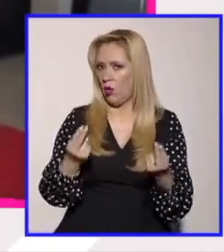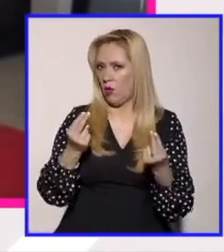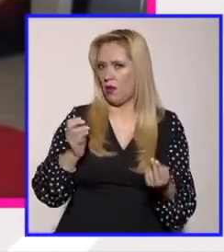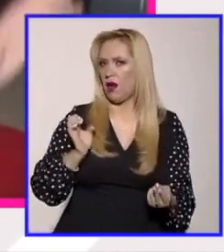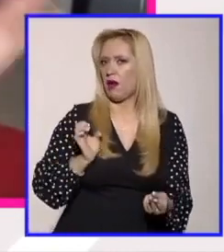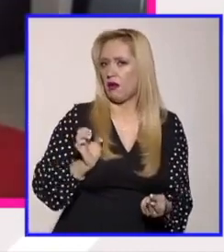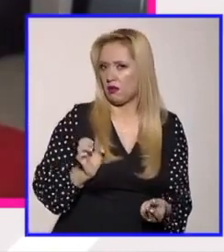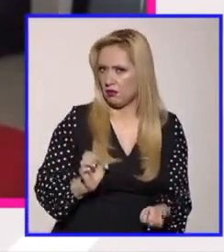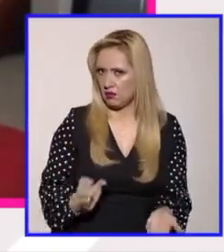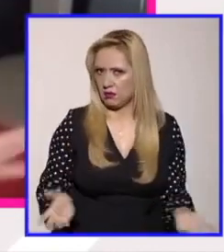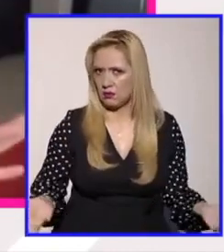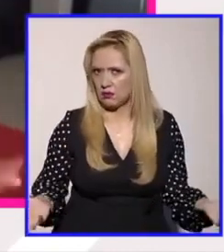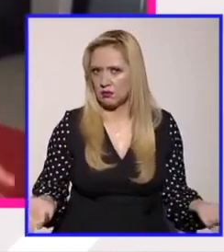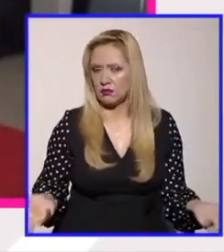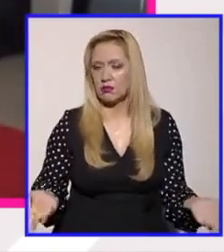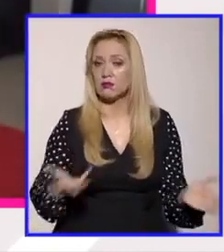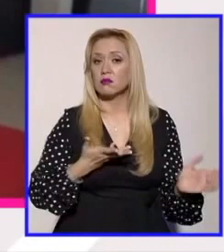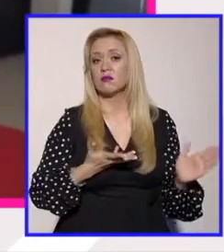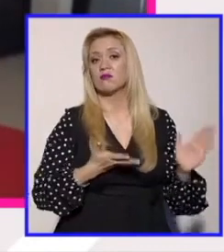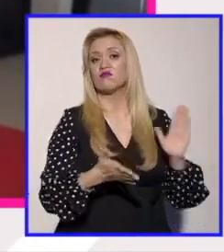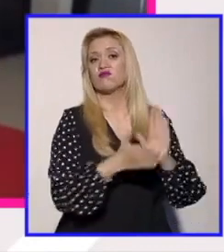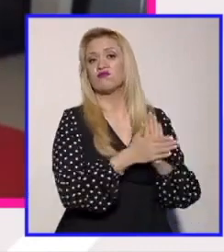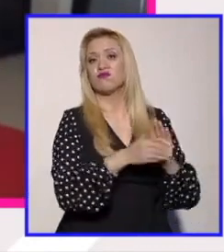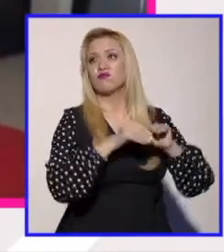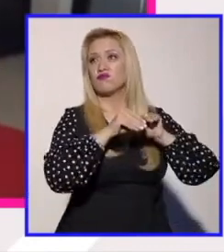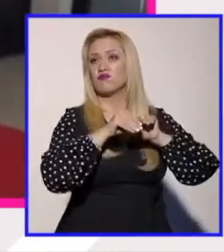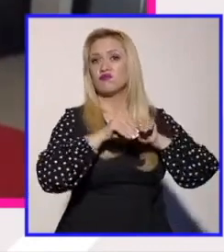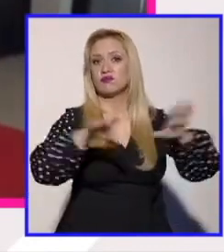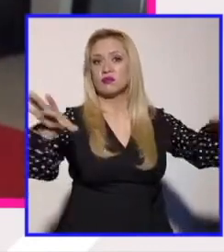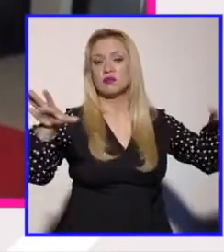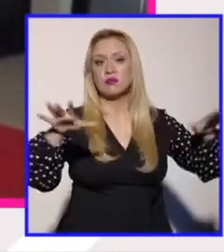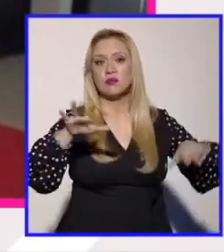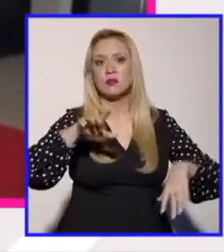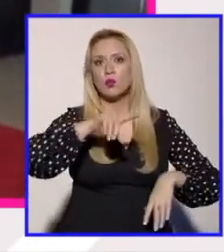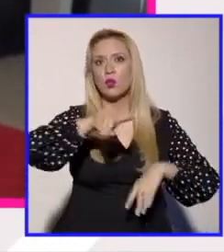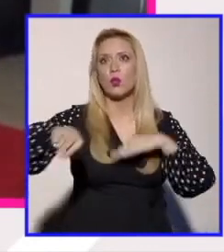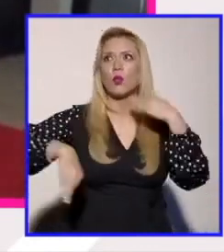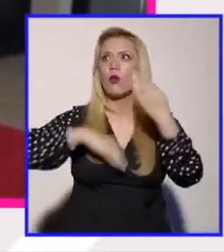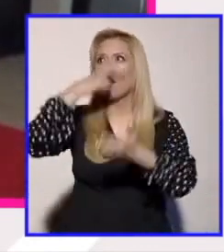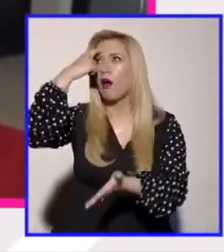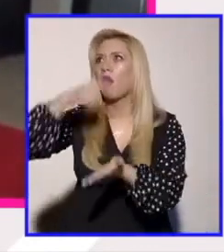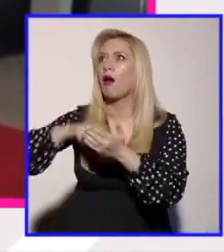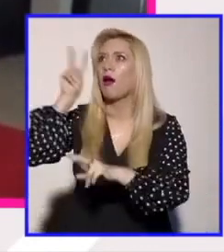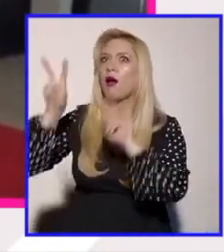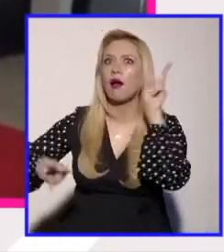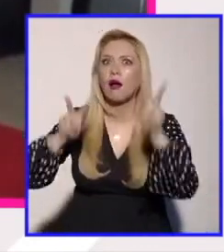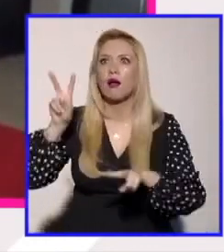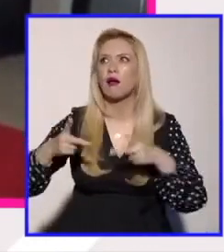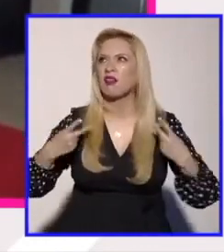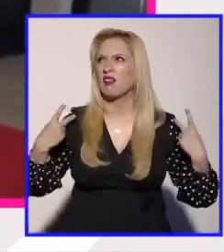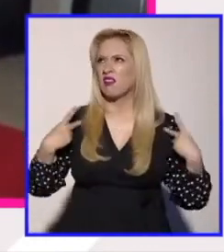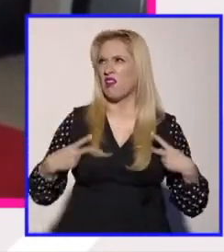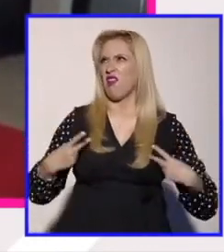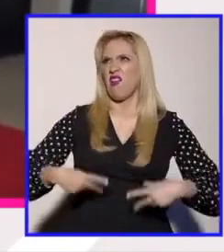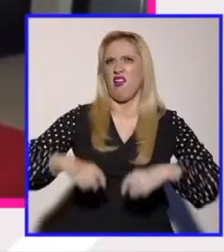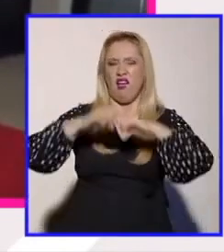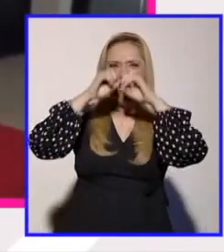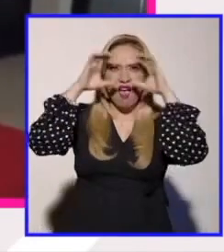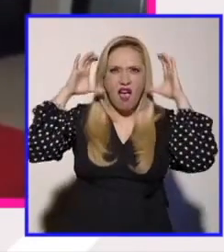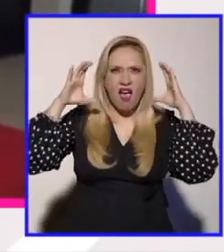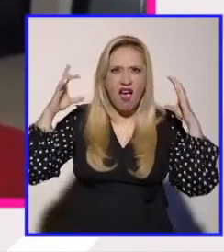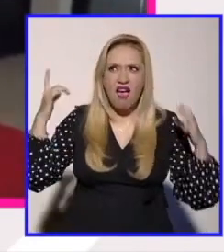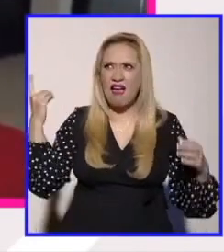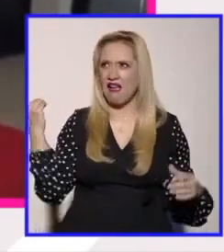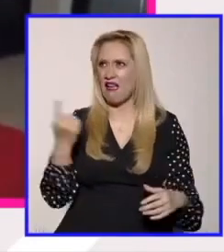está documentado cuando publicaron, miren cómo todo el mundo se va a creer esto, pero el que la gente lo quiera creer, yo creo que hay que